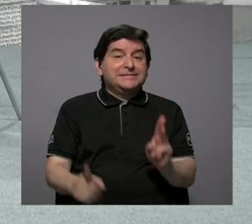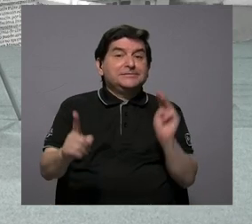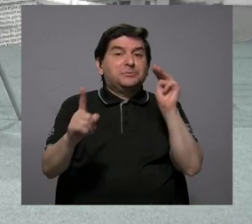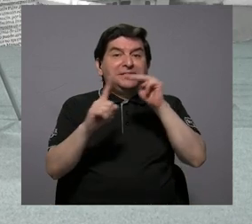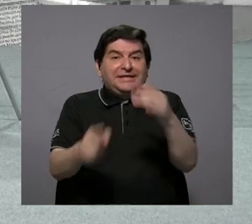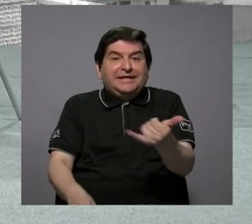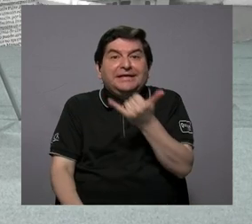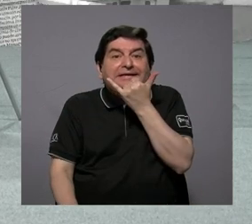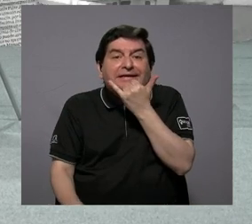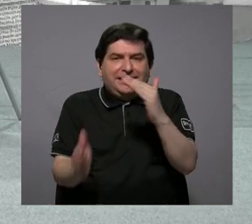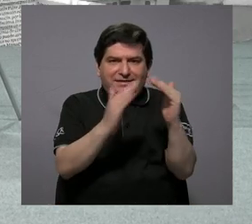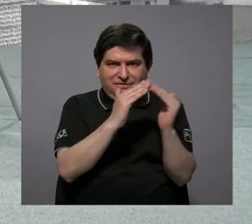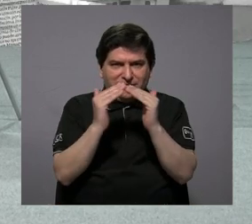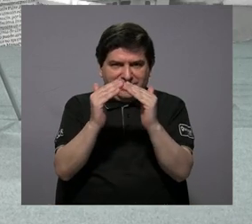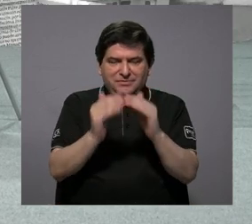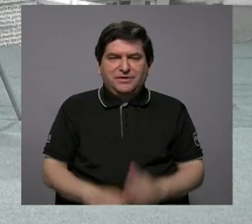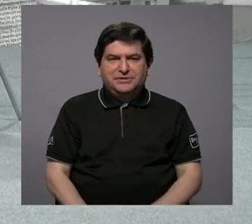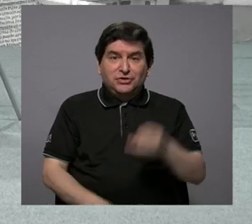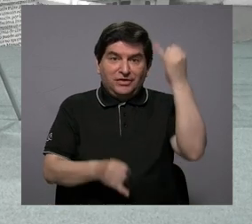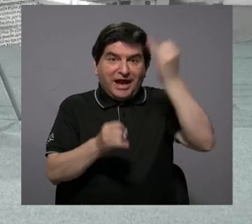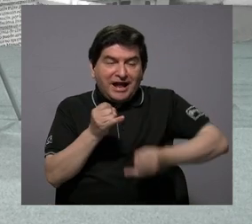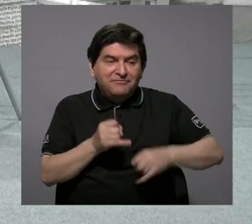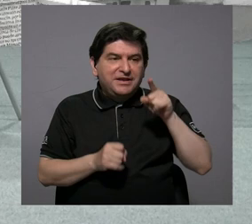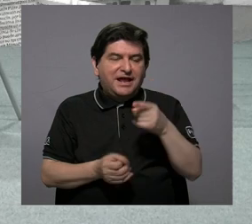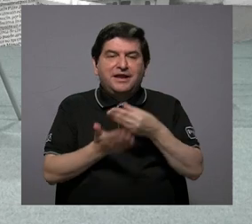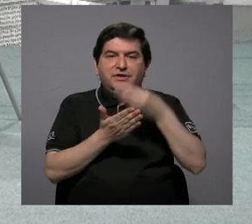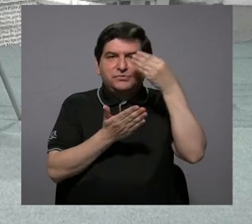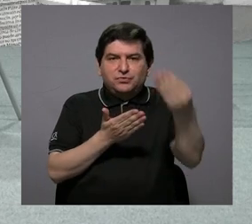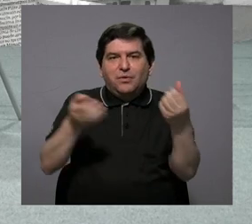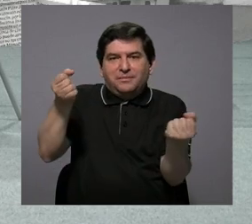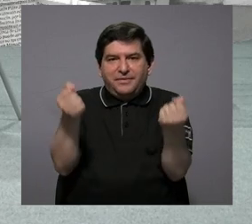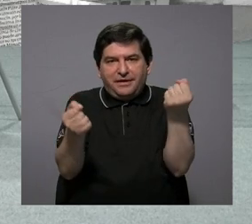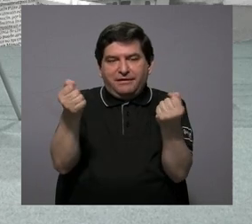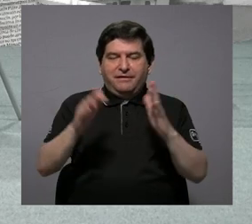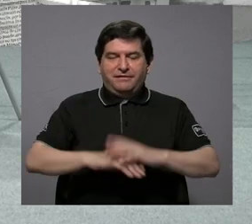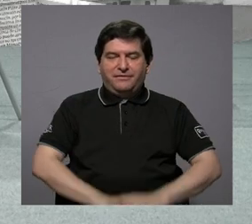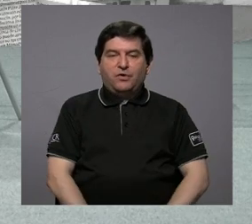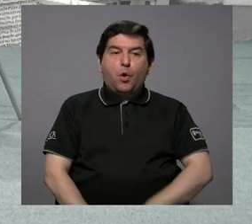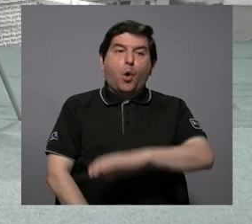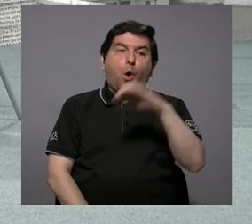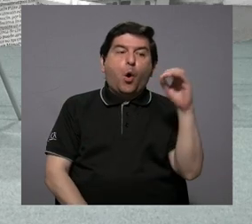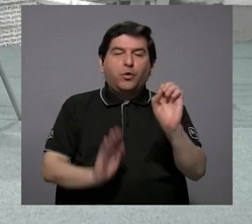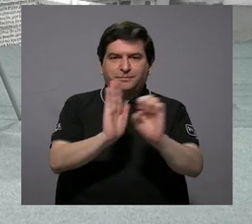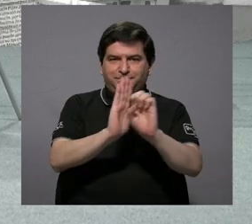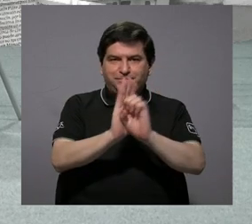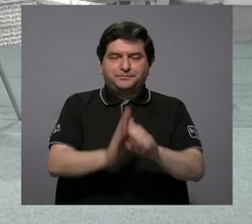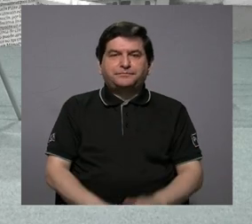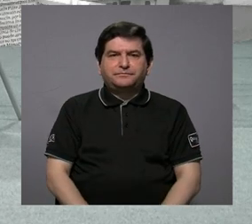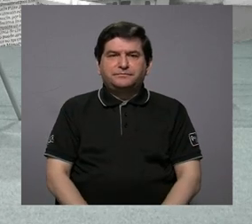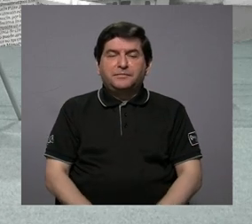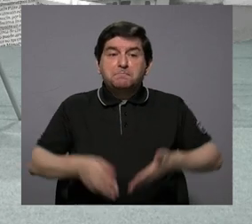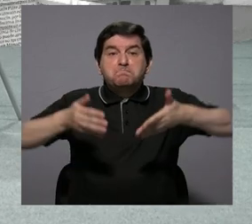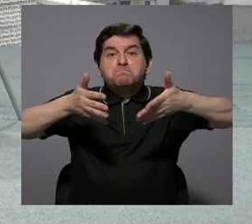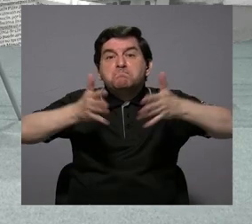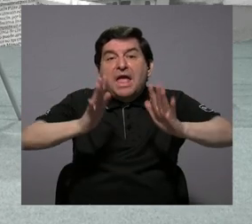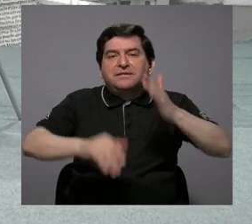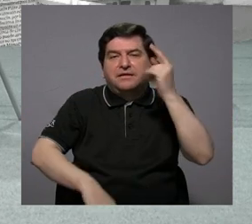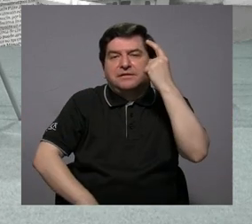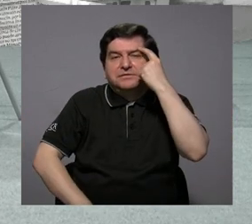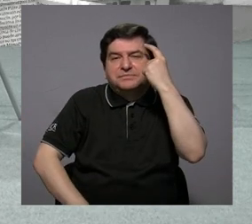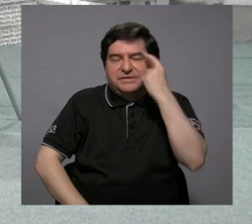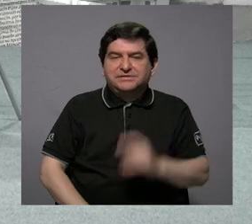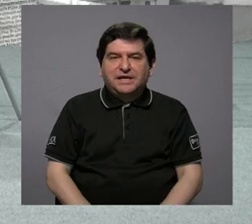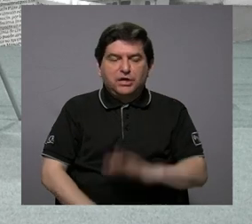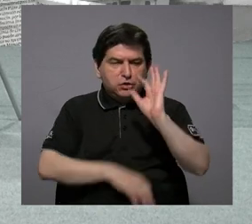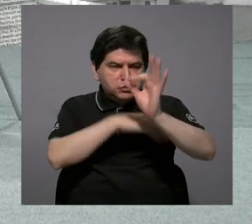mensaje erróneo a la población, que será finalmente quien adquiera sus vehículos. O, por ejemplo, ¿qué tal si mientras tanto vamos pensando en